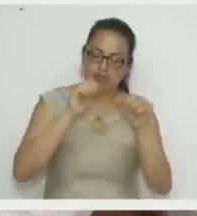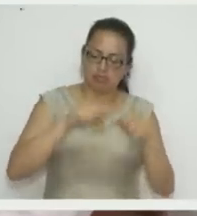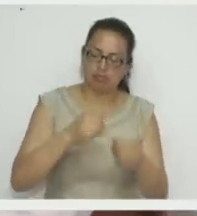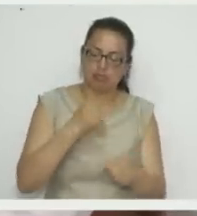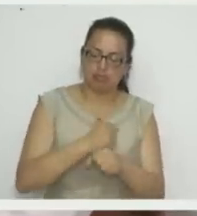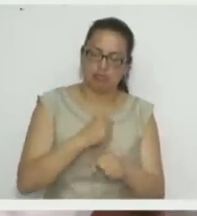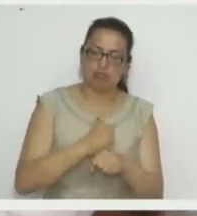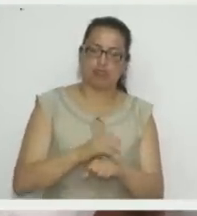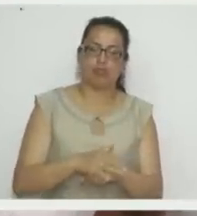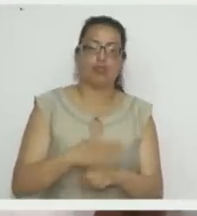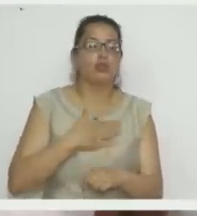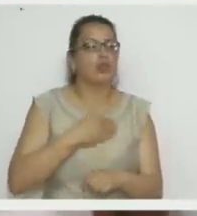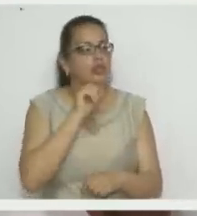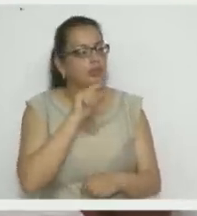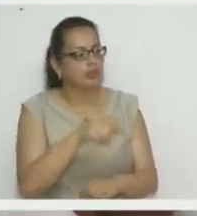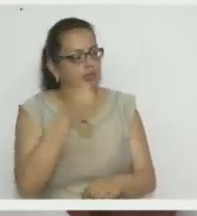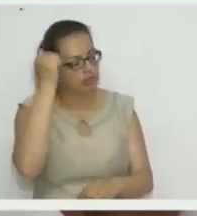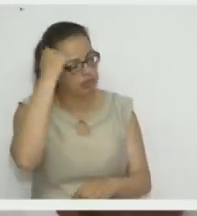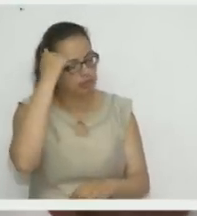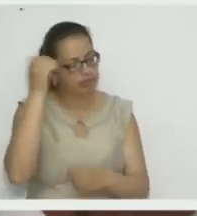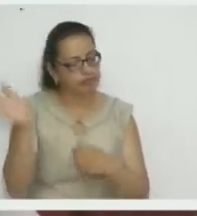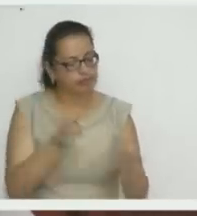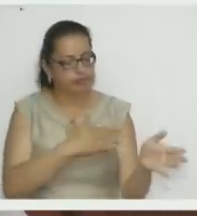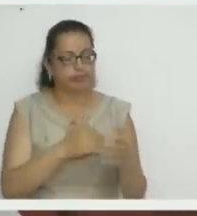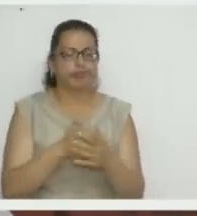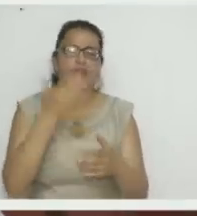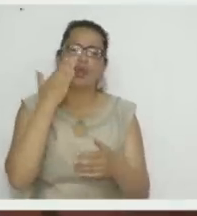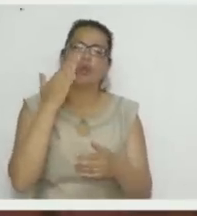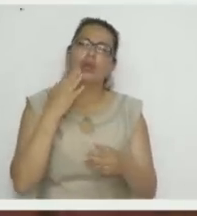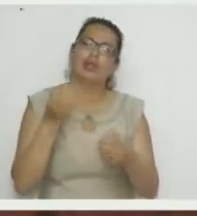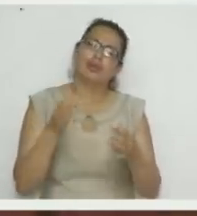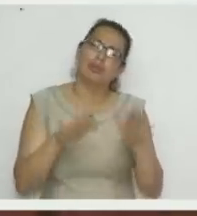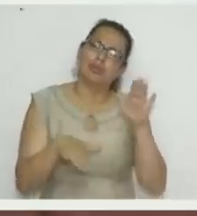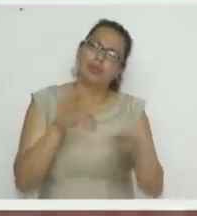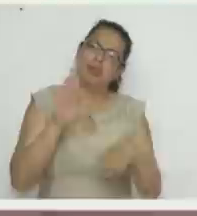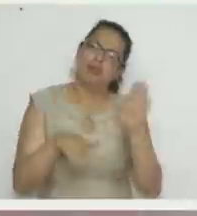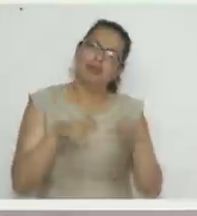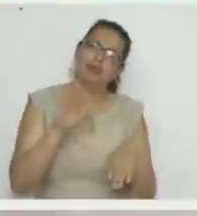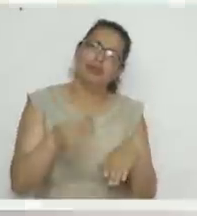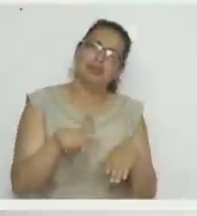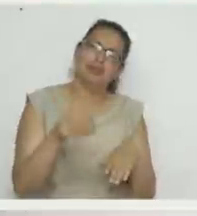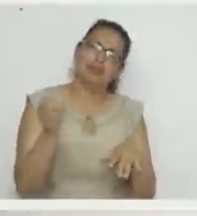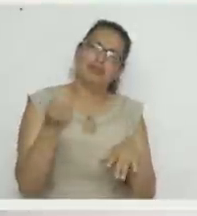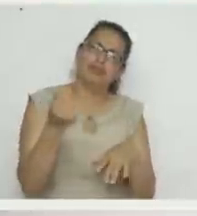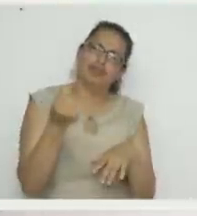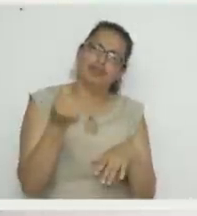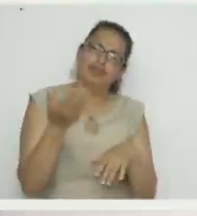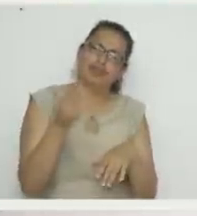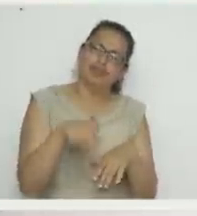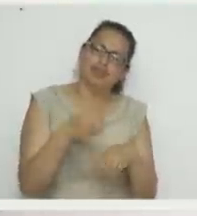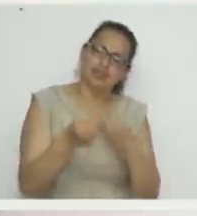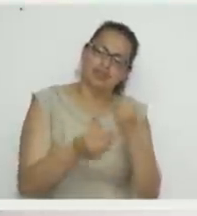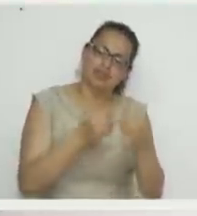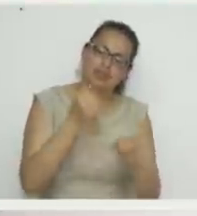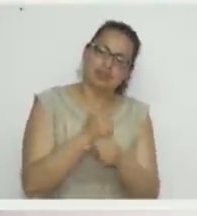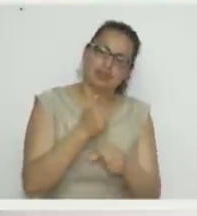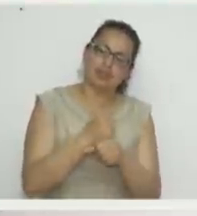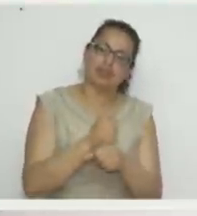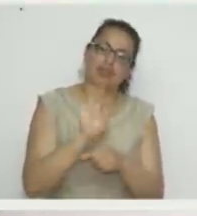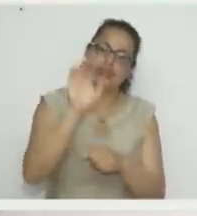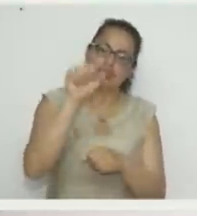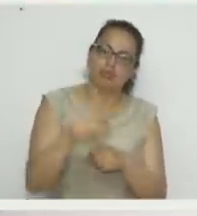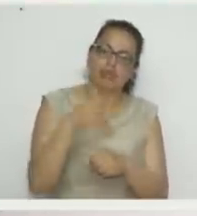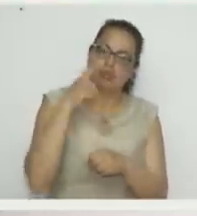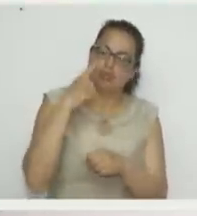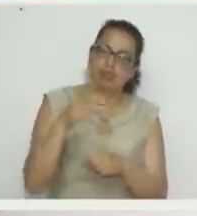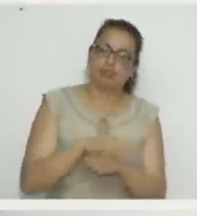Yo le estaba preguntando a la profe de poder de cámara cuánto más o menos invierte uno en este sobrecito. Y lo que ustedes pueden